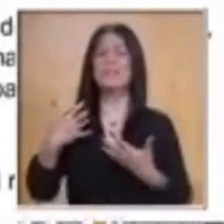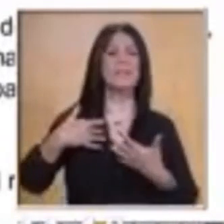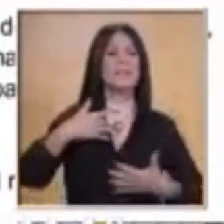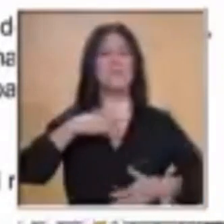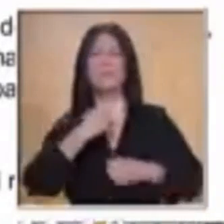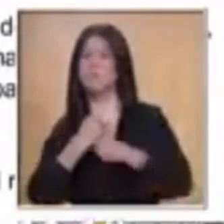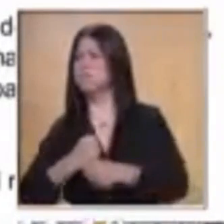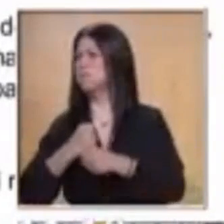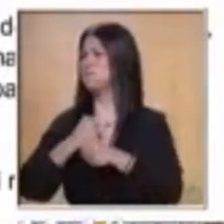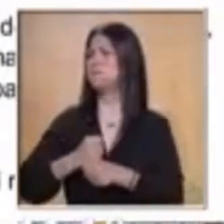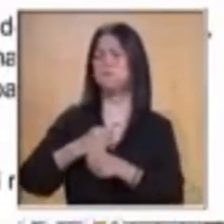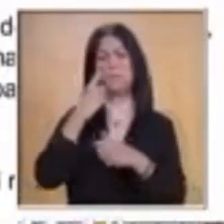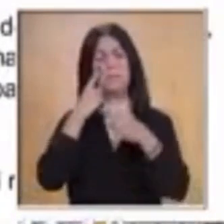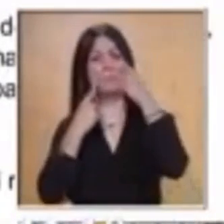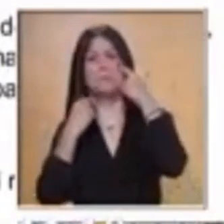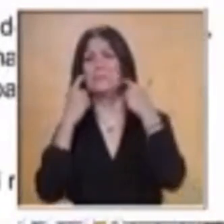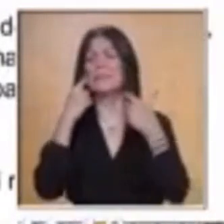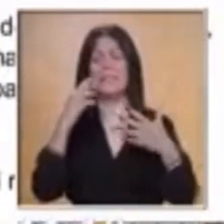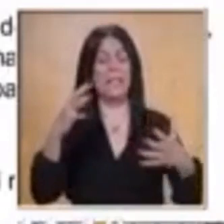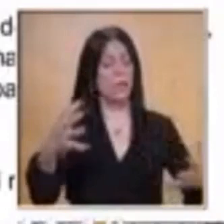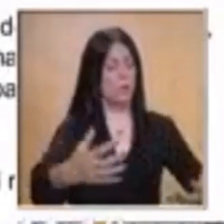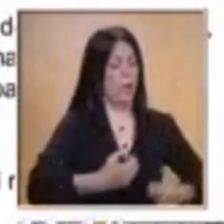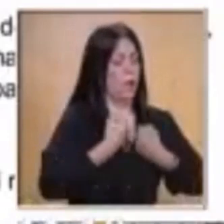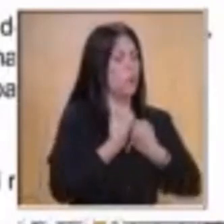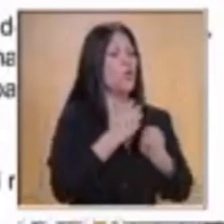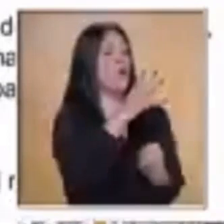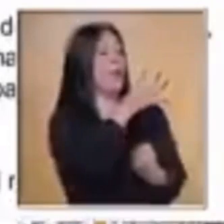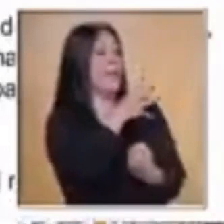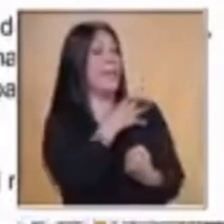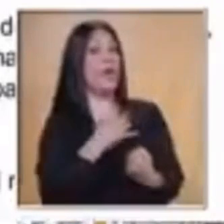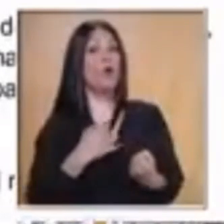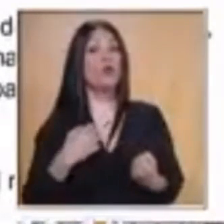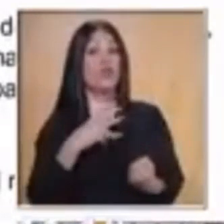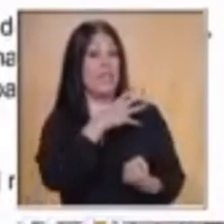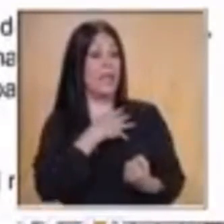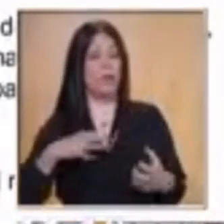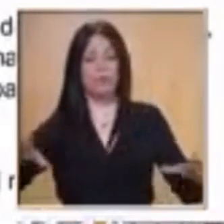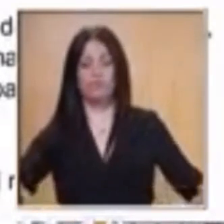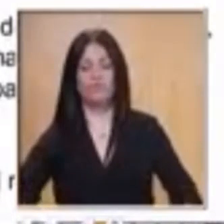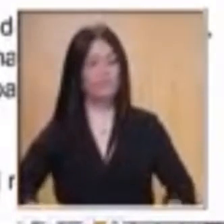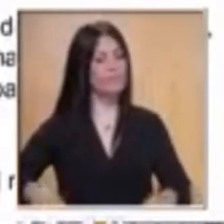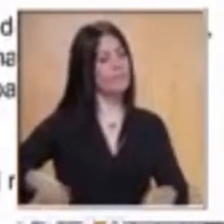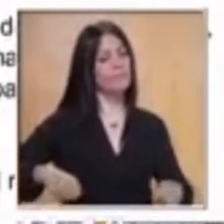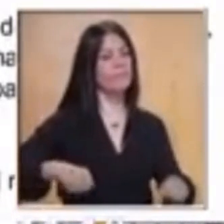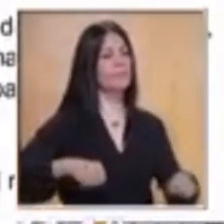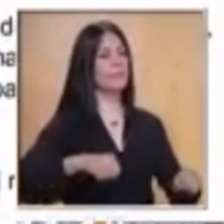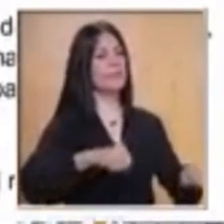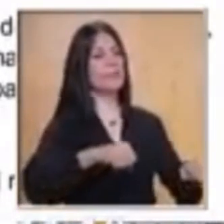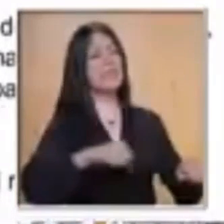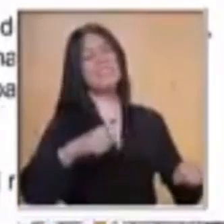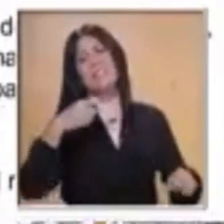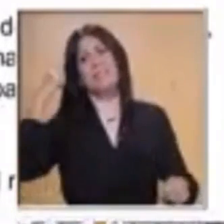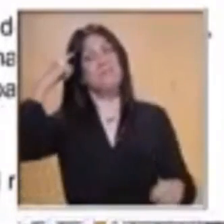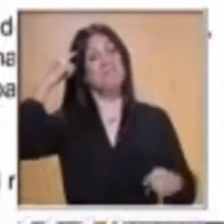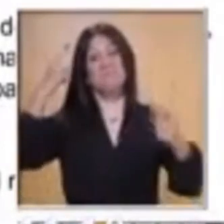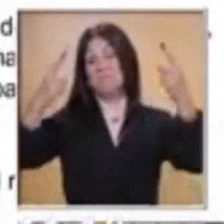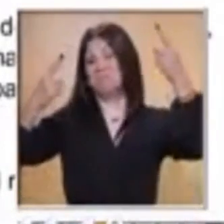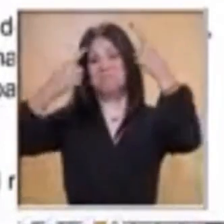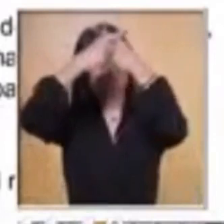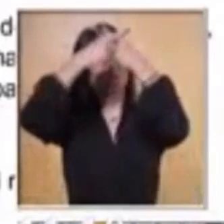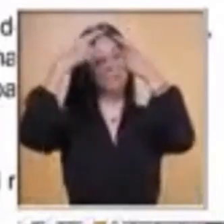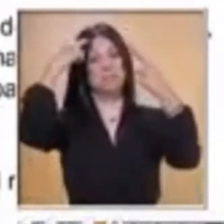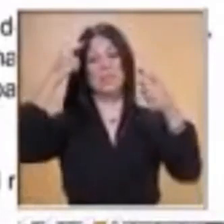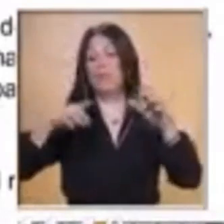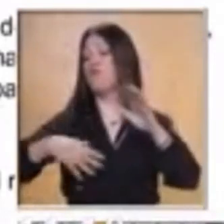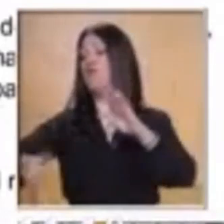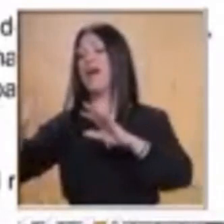pretexto de bañarlos. Luego se dirigió a Largo de Xochimilco y ahí mismo los ahogó. Después se arrepintió de lo